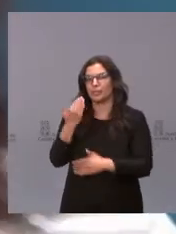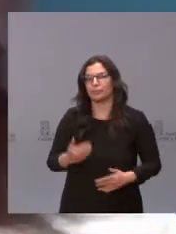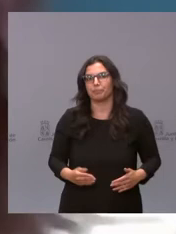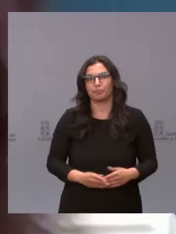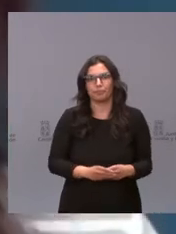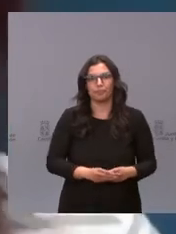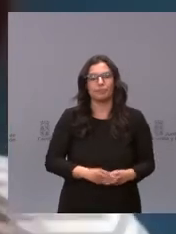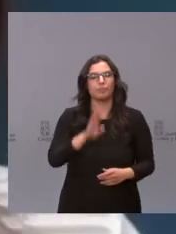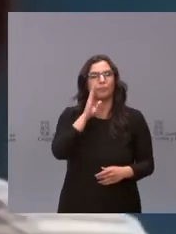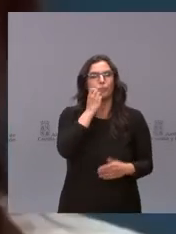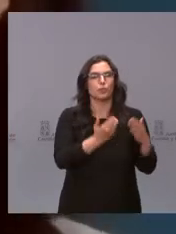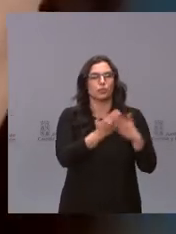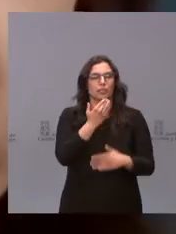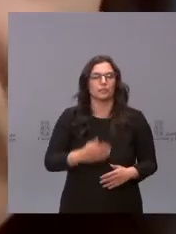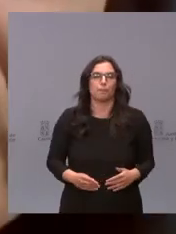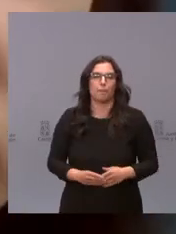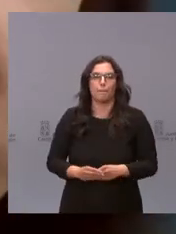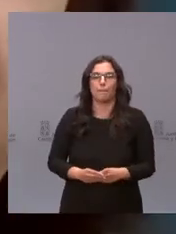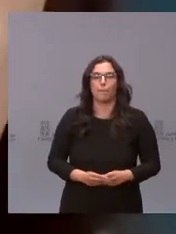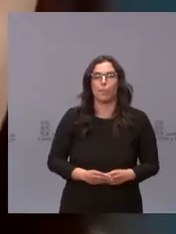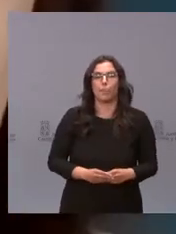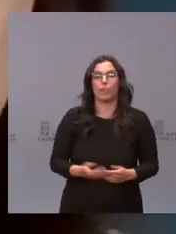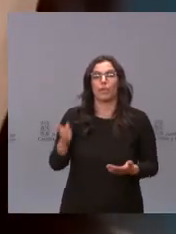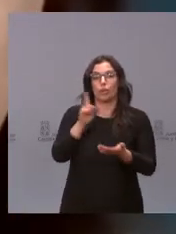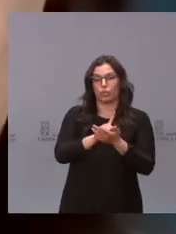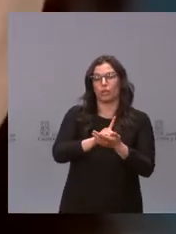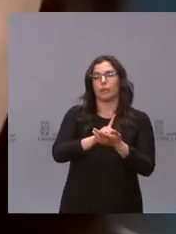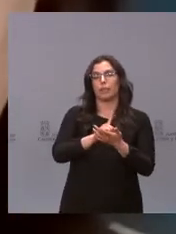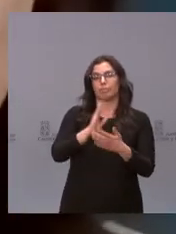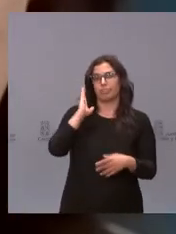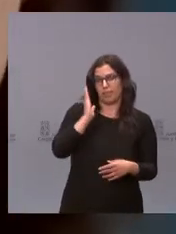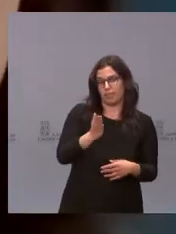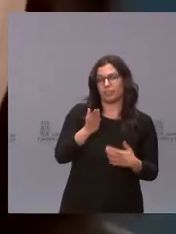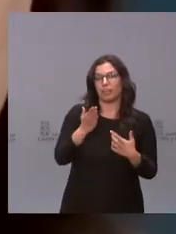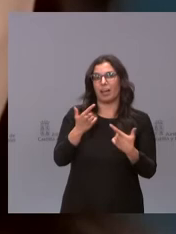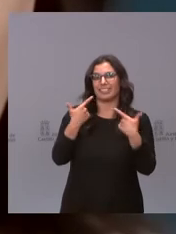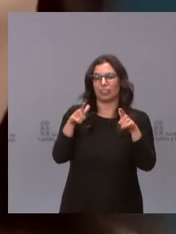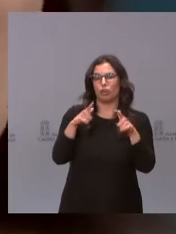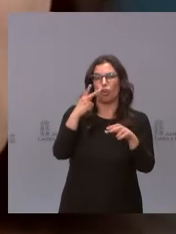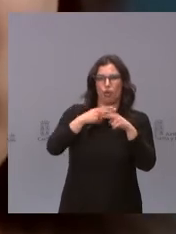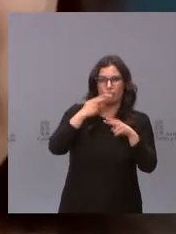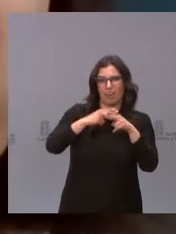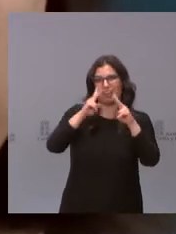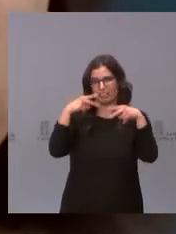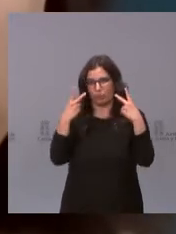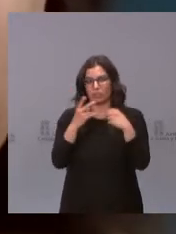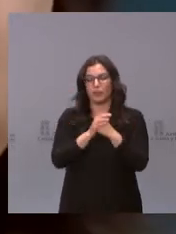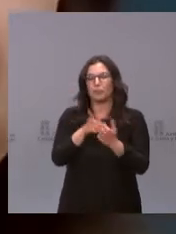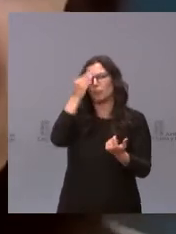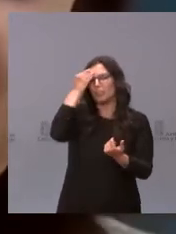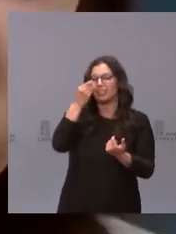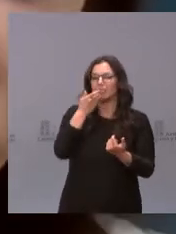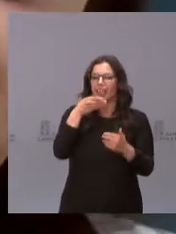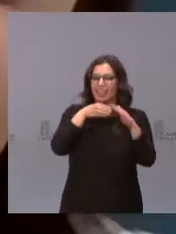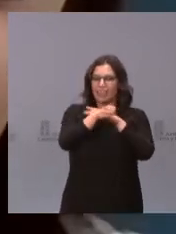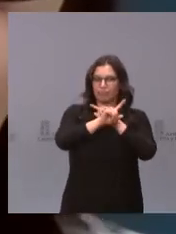Sí, buenos días. Una vez más, la hostelería vuelve a ser los grandes perjudicados de esta medida. ¿Cree que con el cierre del interior de la